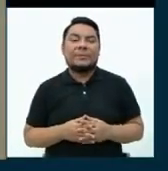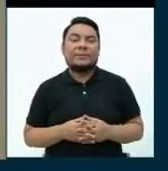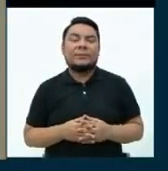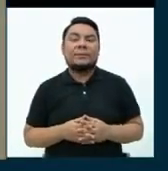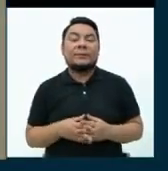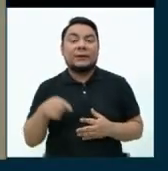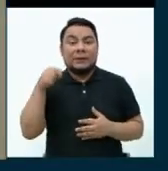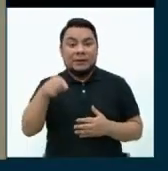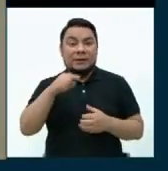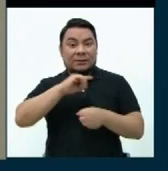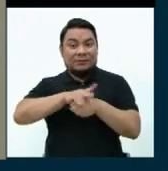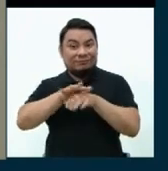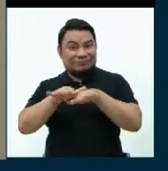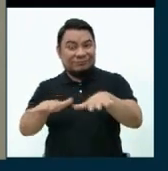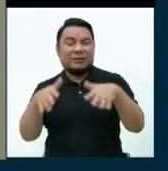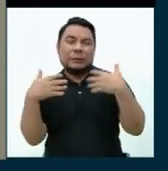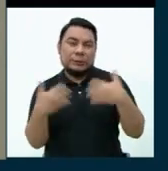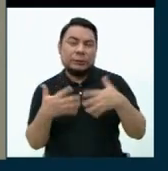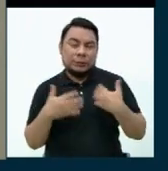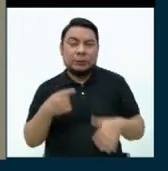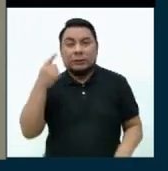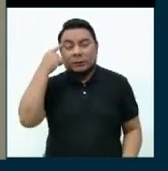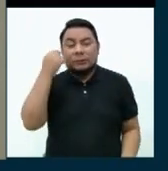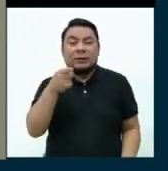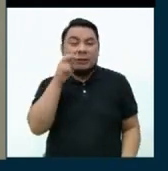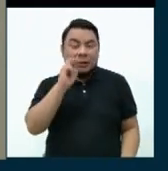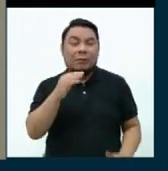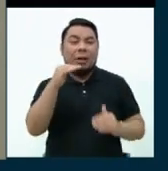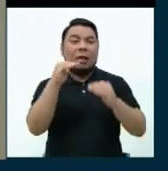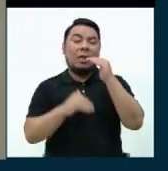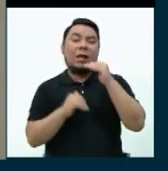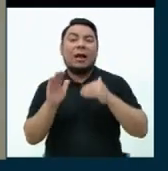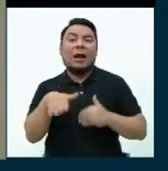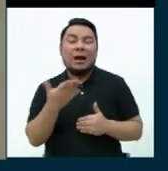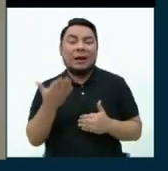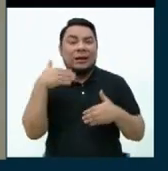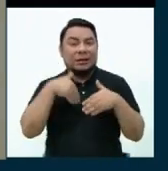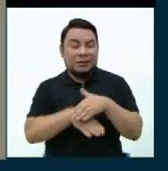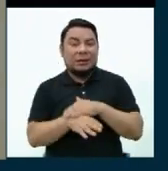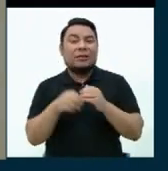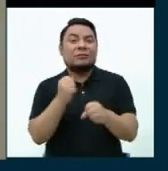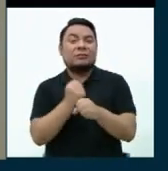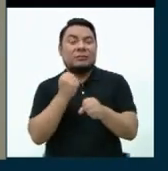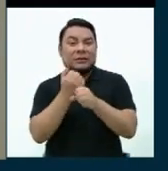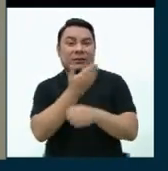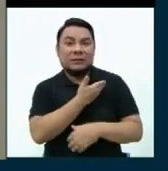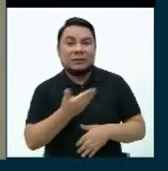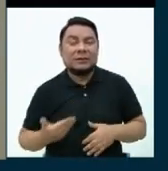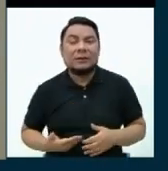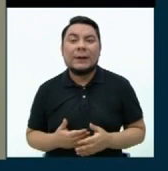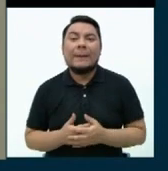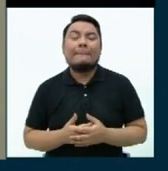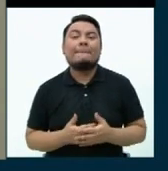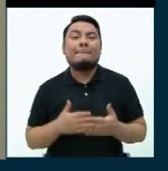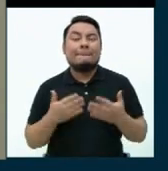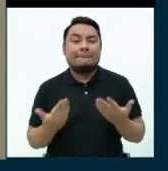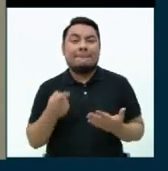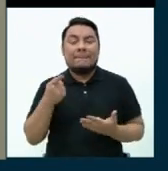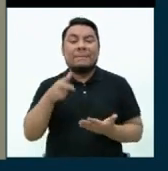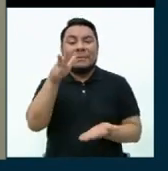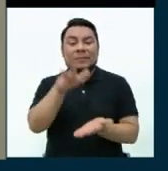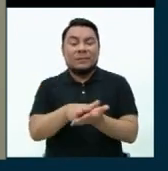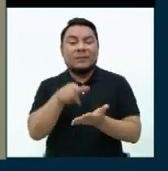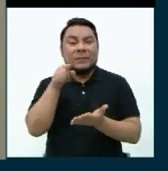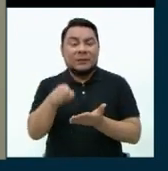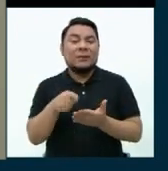Esta pandemia realmente ha evidenciado las deficiencias que existen dentro de nuestra gestión del Estado. La aprobación